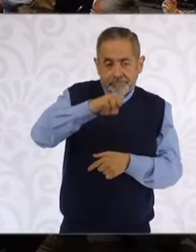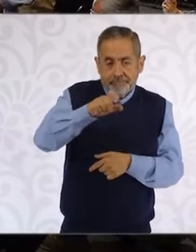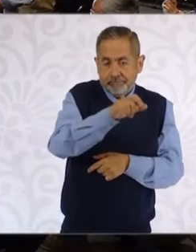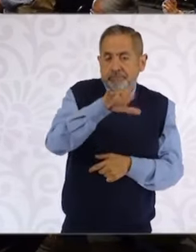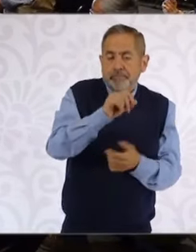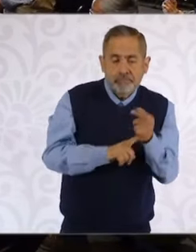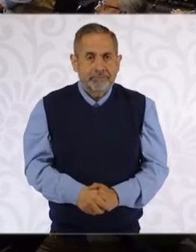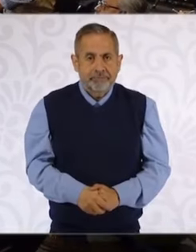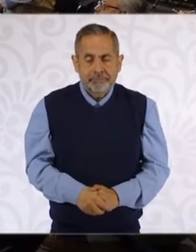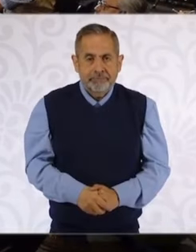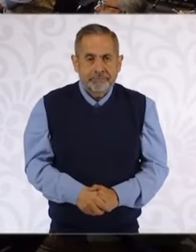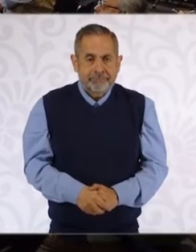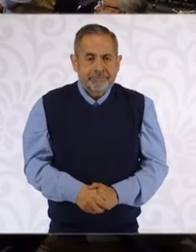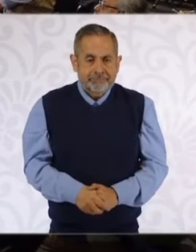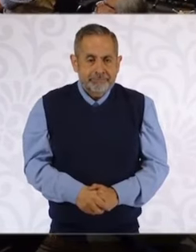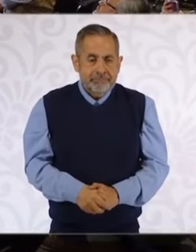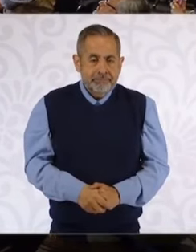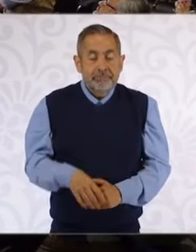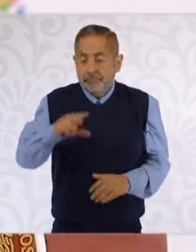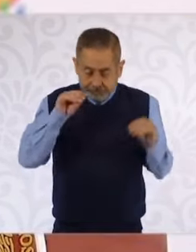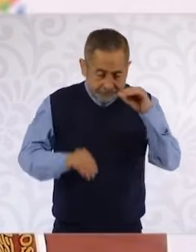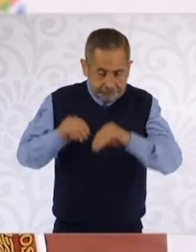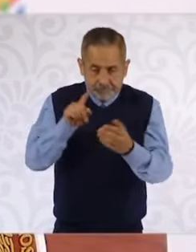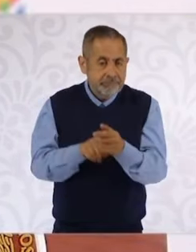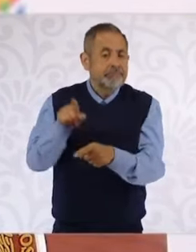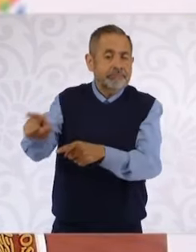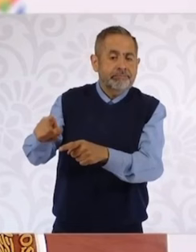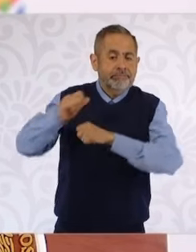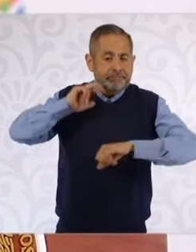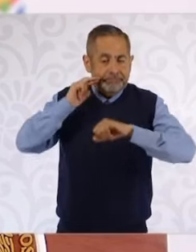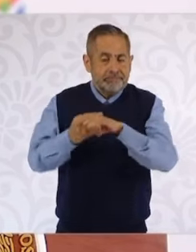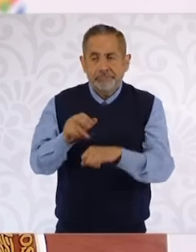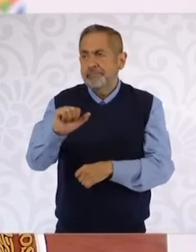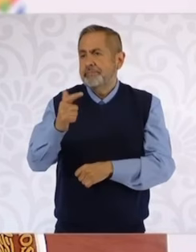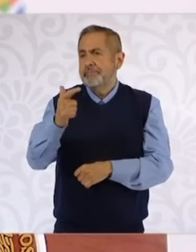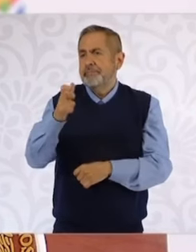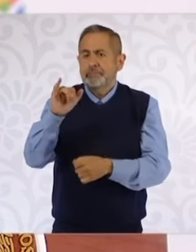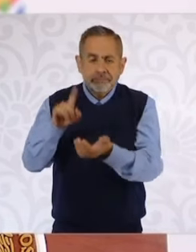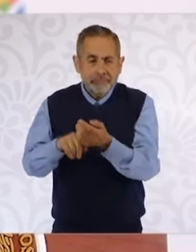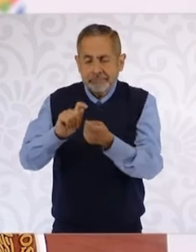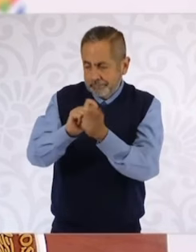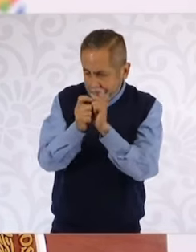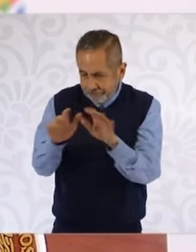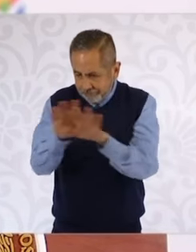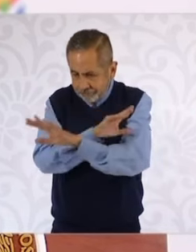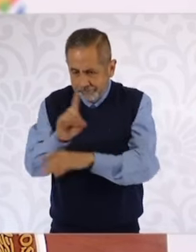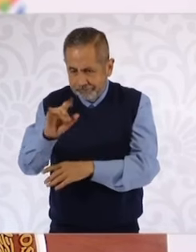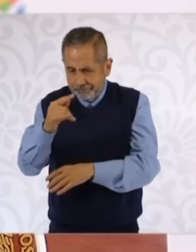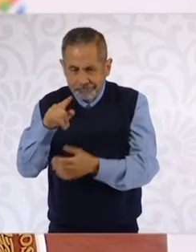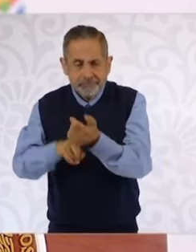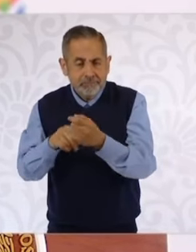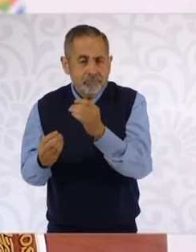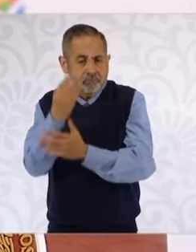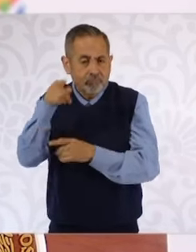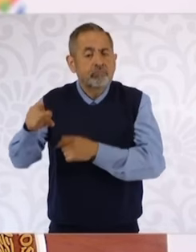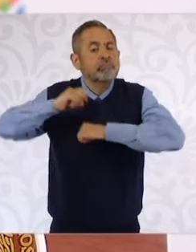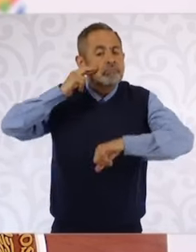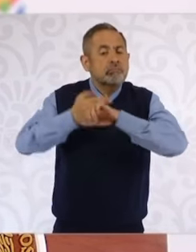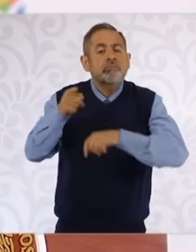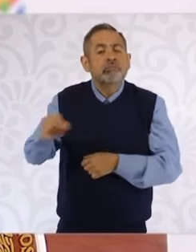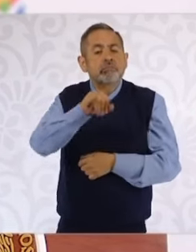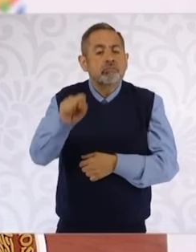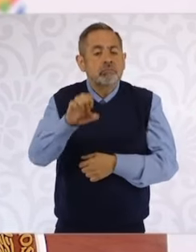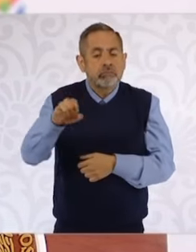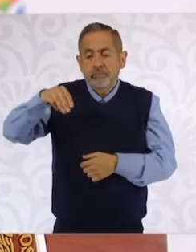Esta plataforma la desarrolló la Agencia Digital, la Agencia de Transformación Digital y Telecomunicaciones, la de José Merino.